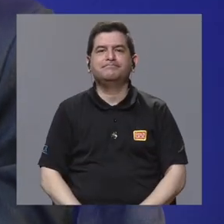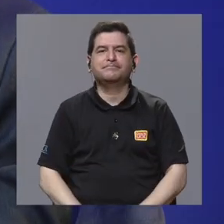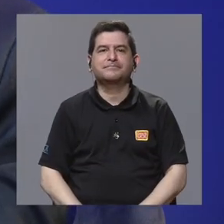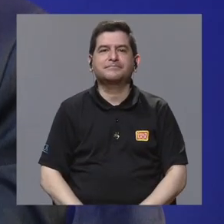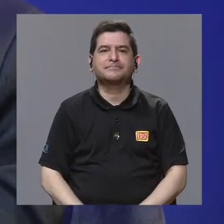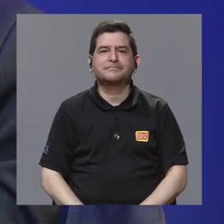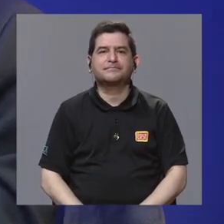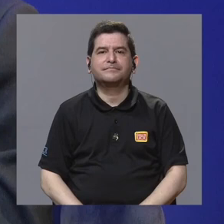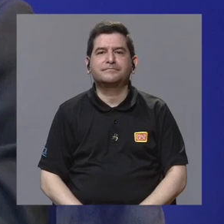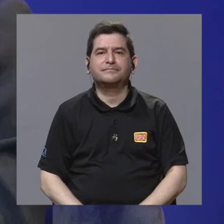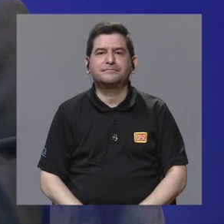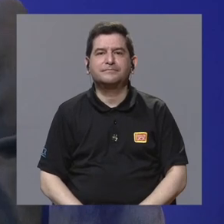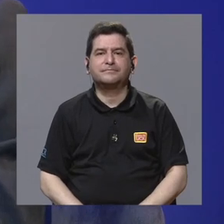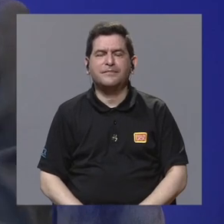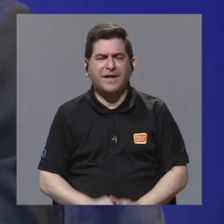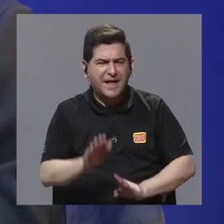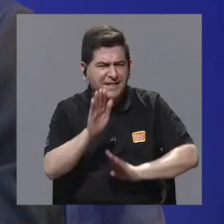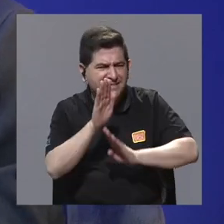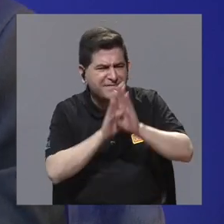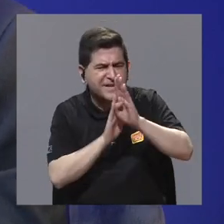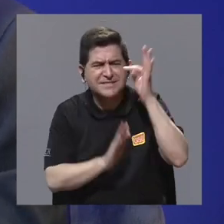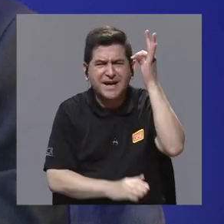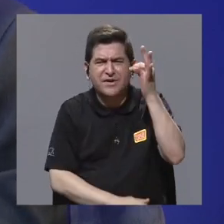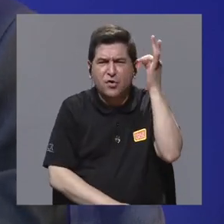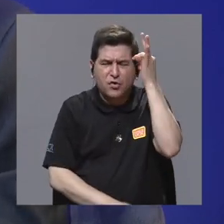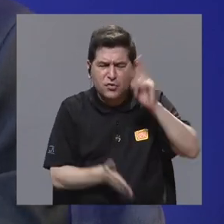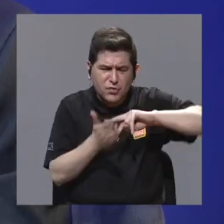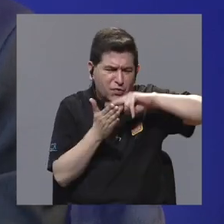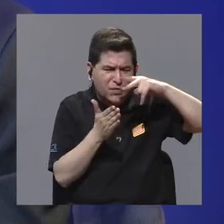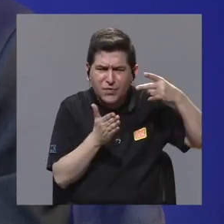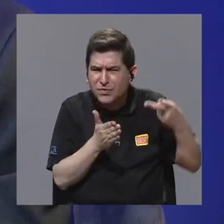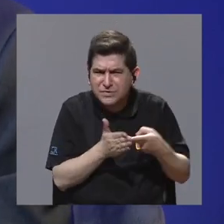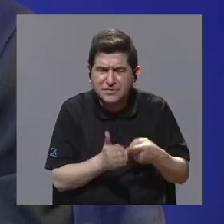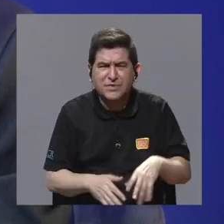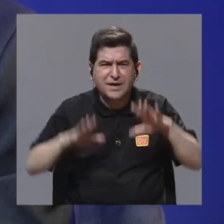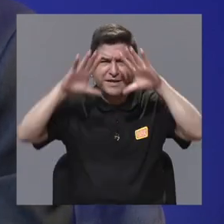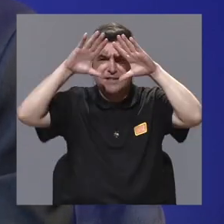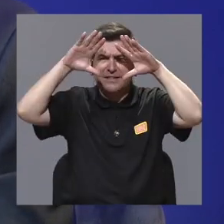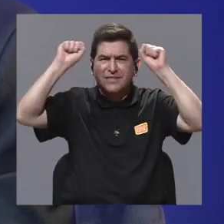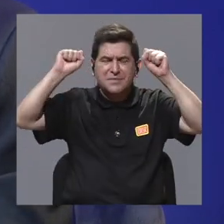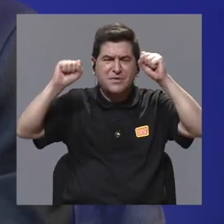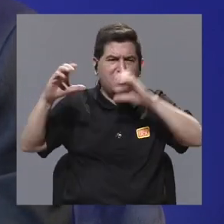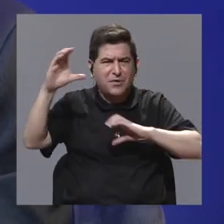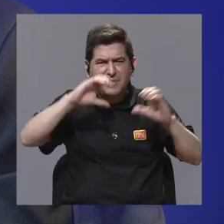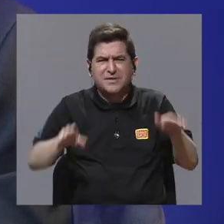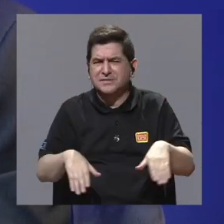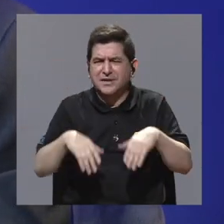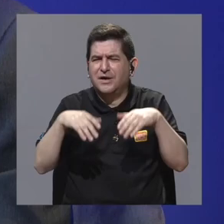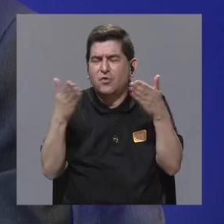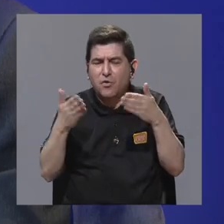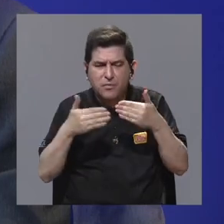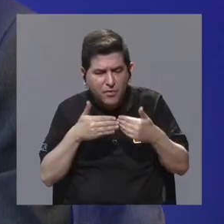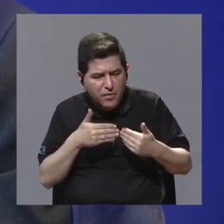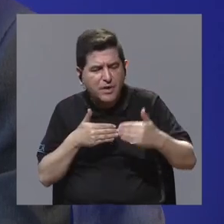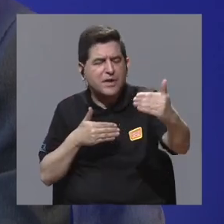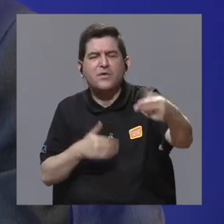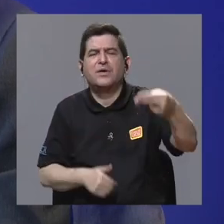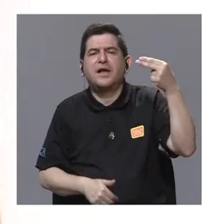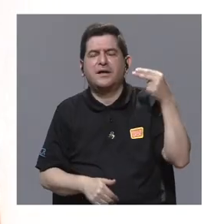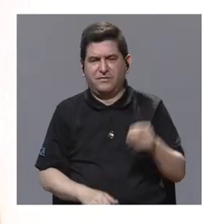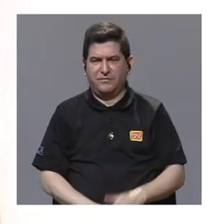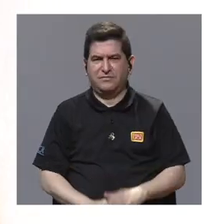¿Cómo se ha dado este desarrollo teórico conceptual de la diplomacia científica a lo largo de la historia?